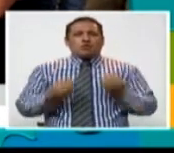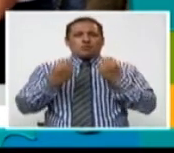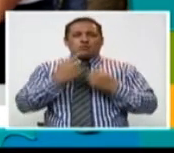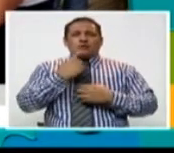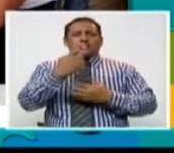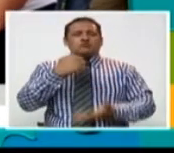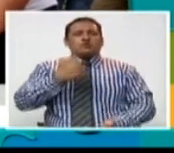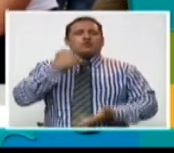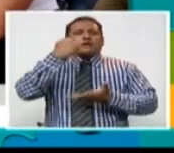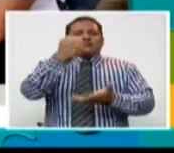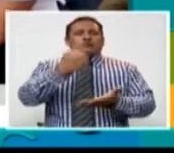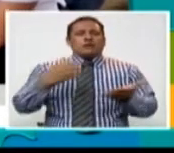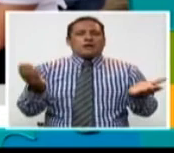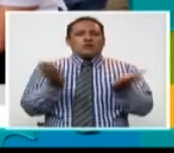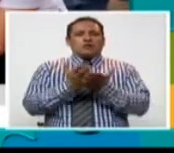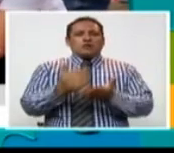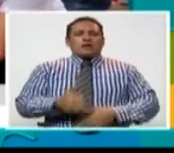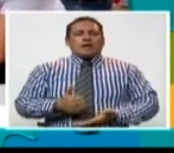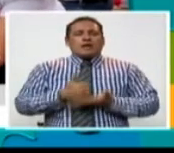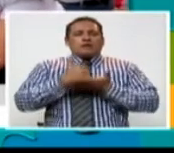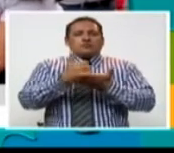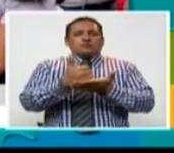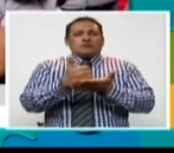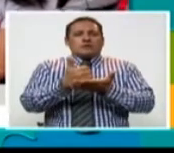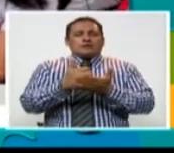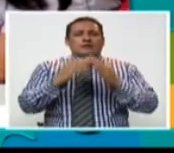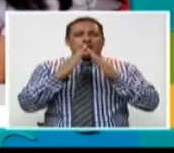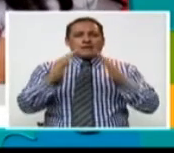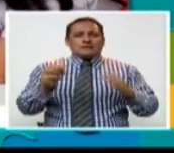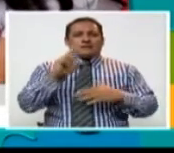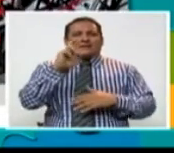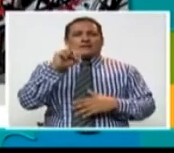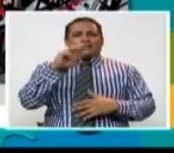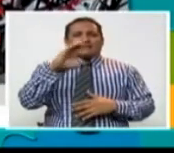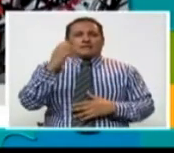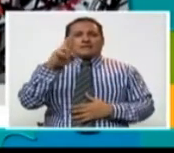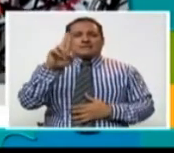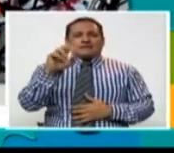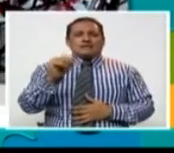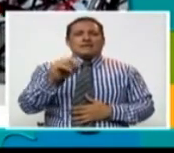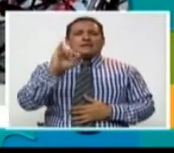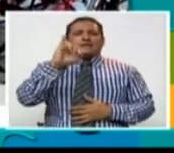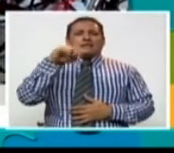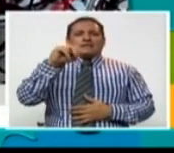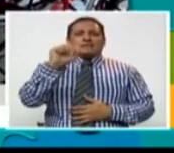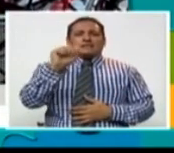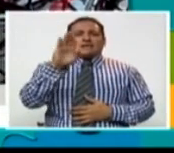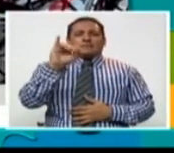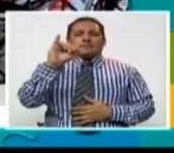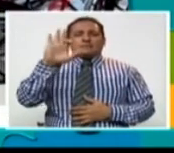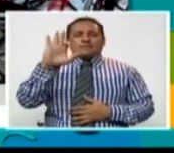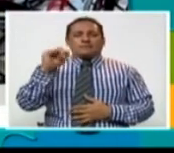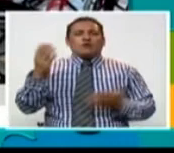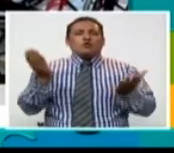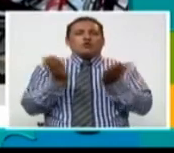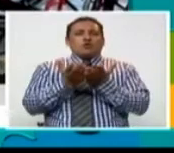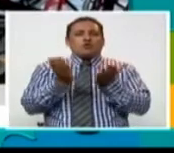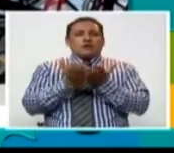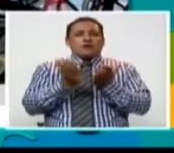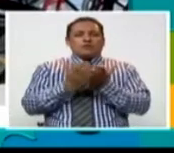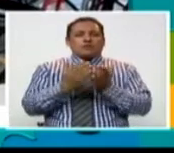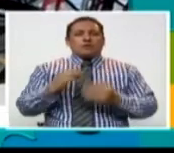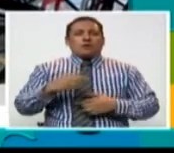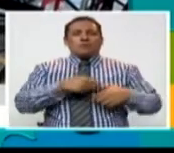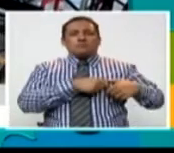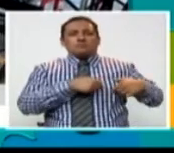como es el caso de la donación al Centro Asistencial Residencial Renacer del INAVIF, gracias al apoyo de la Iglesia de Jesucristo